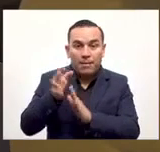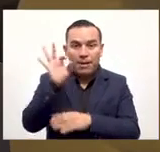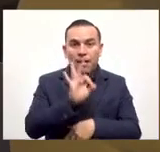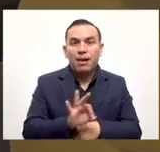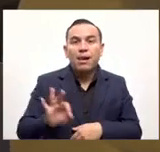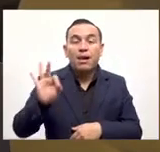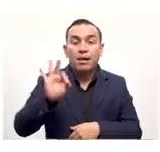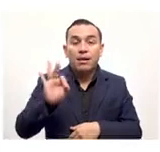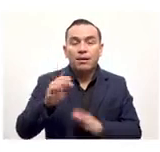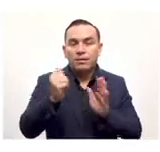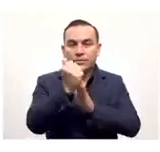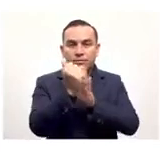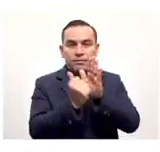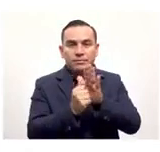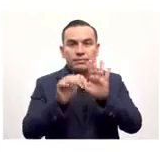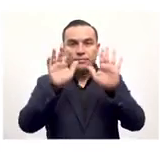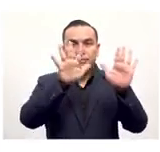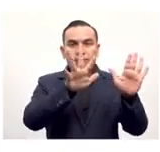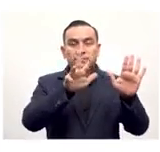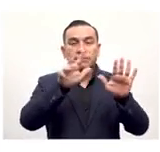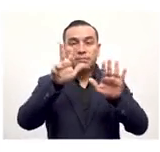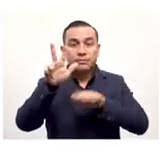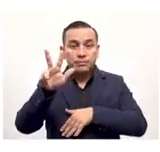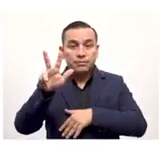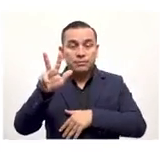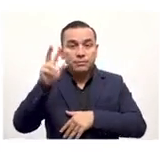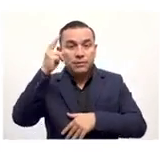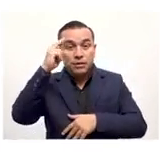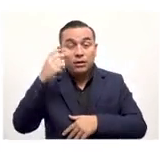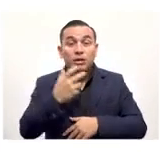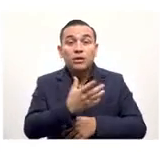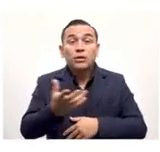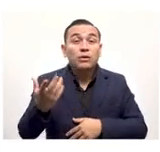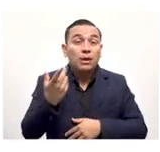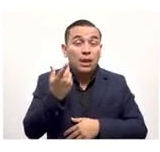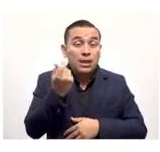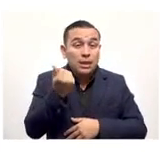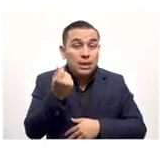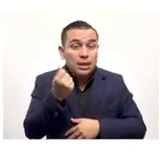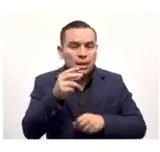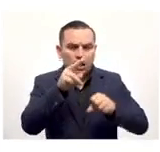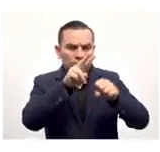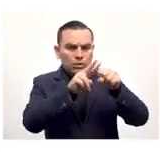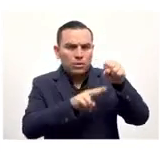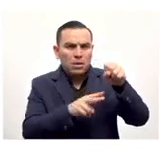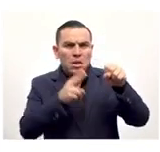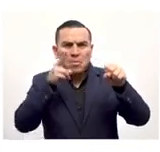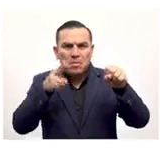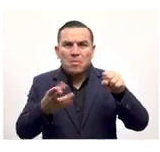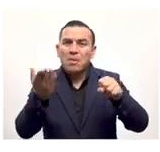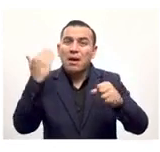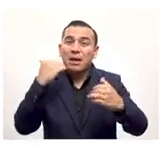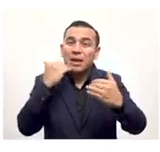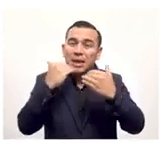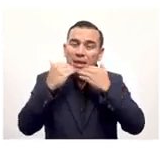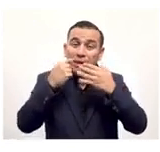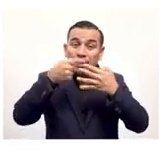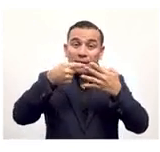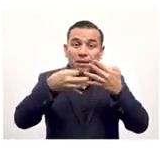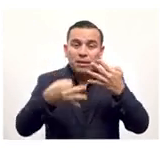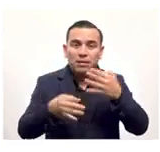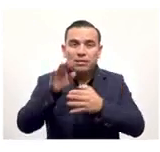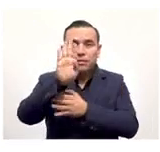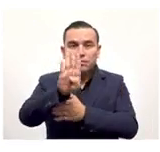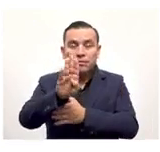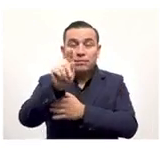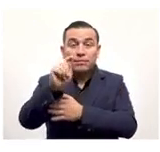cliente. Artículo 13. Todas las obligaciones en dinero expresadas en dólares existentes con anterioridad a la vigencia